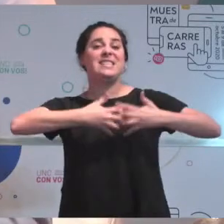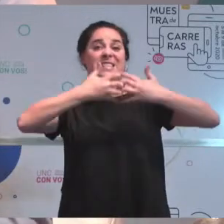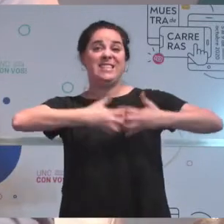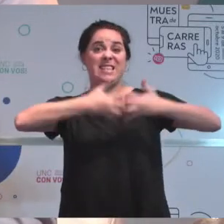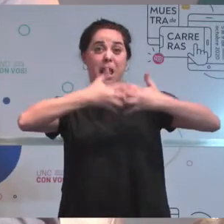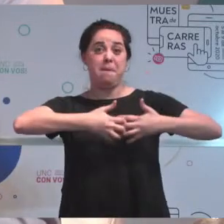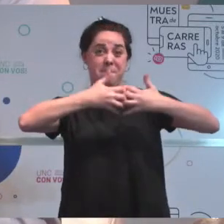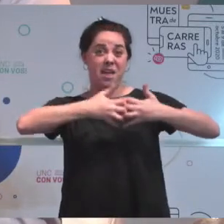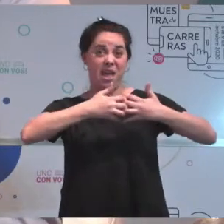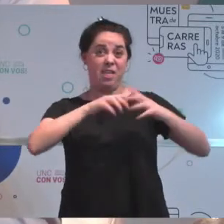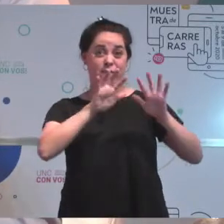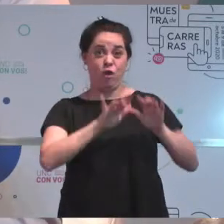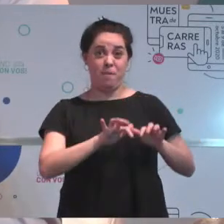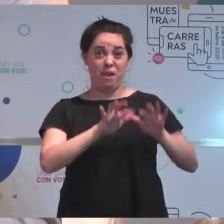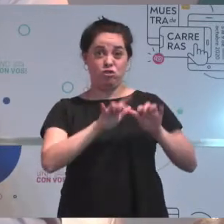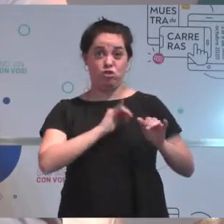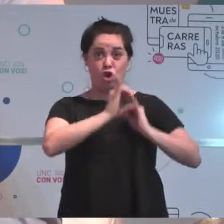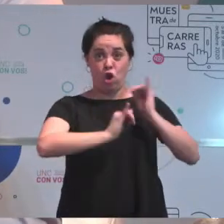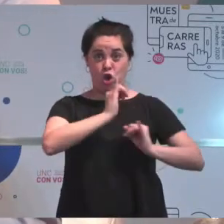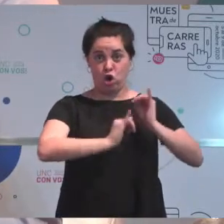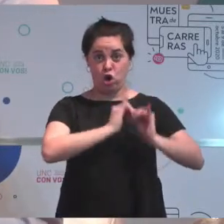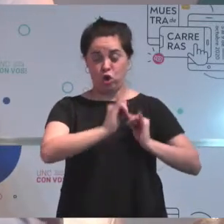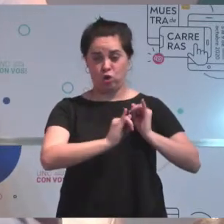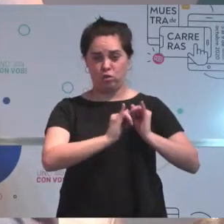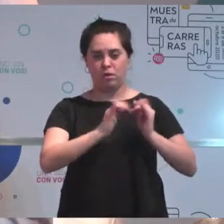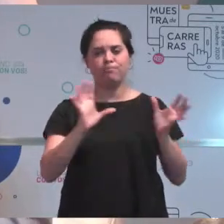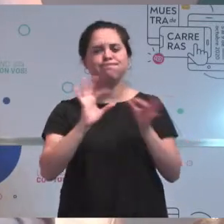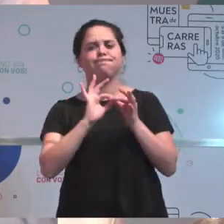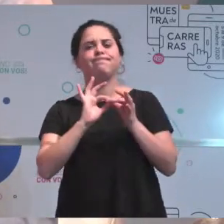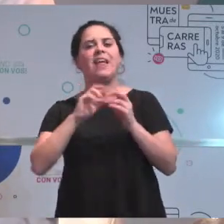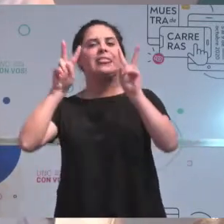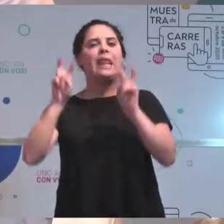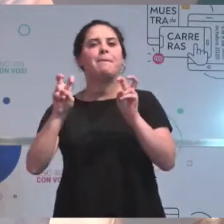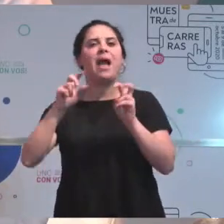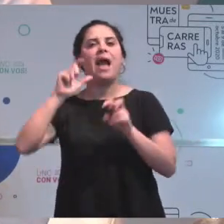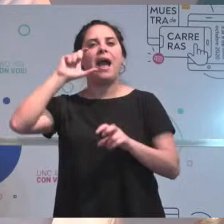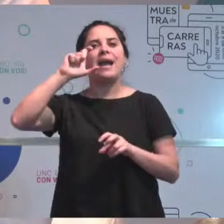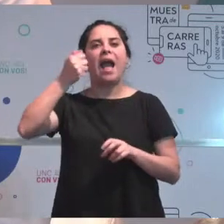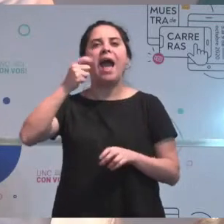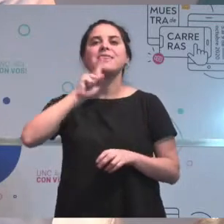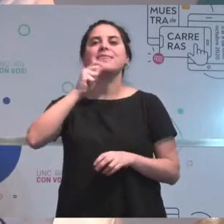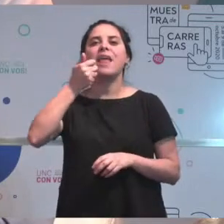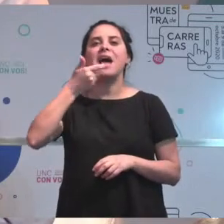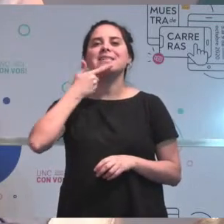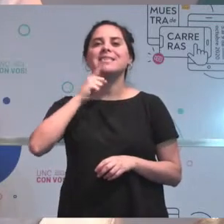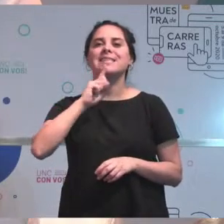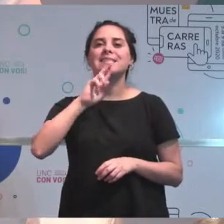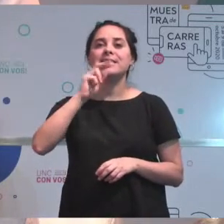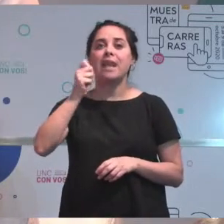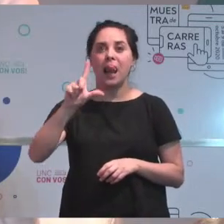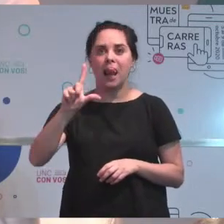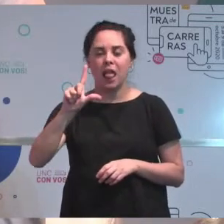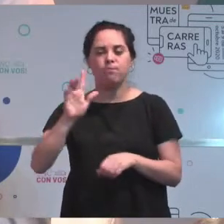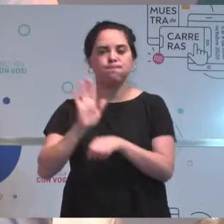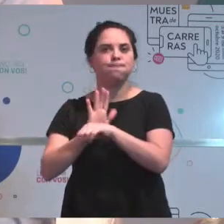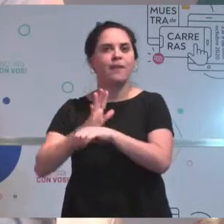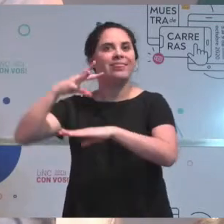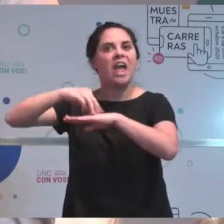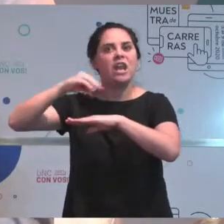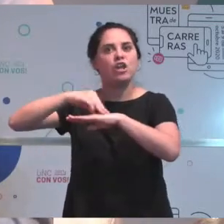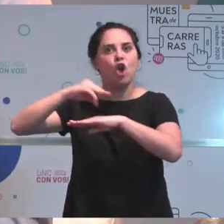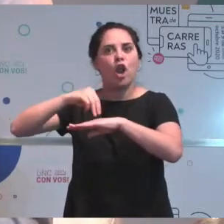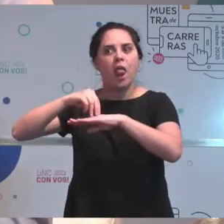información vinculado a temas catastrales. El catastro territorial es otra de las